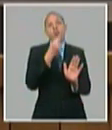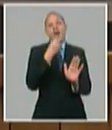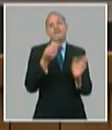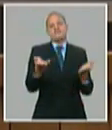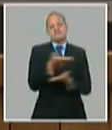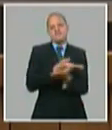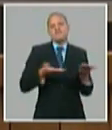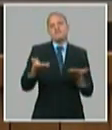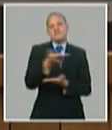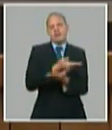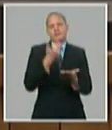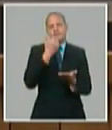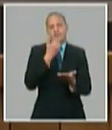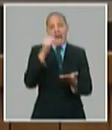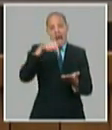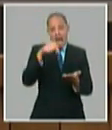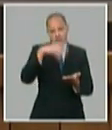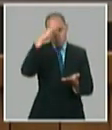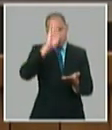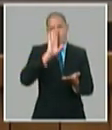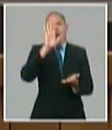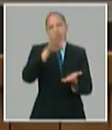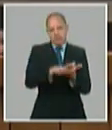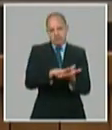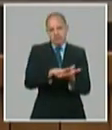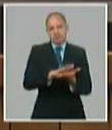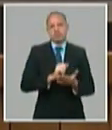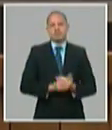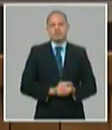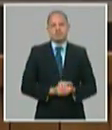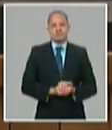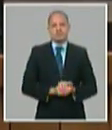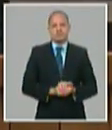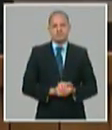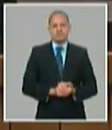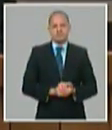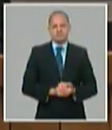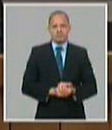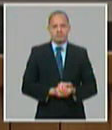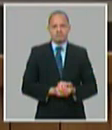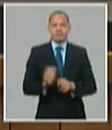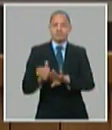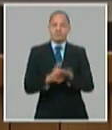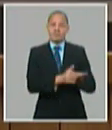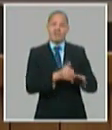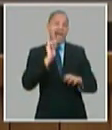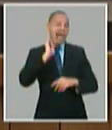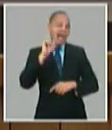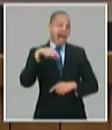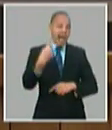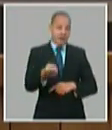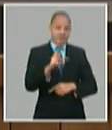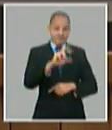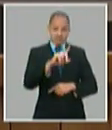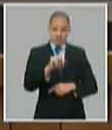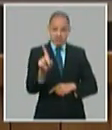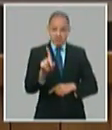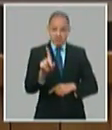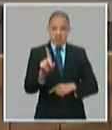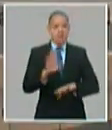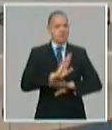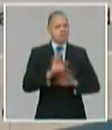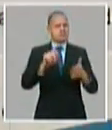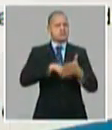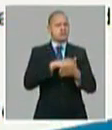producciones y servicios a los proveedores o a los clientes de la zona para el 2021 en la zona especial de desarrollo Mariel se